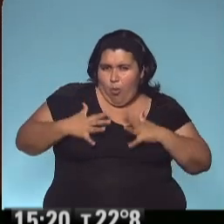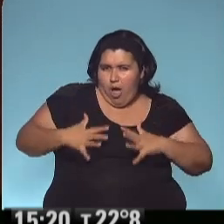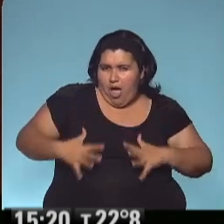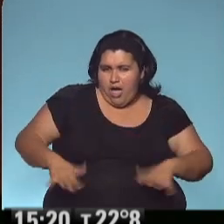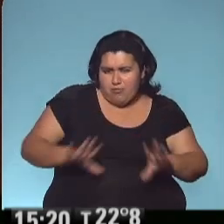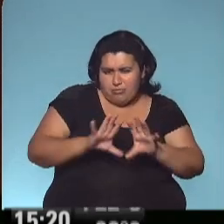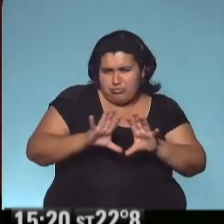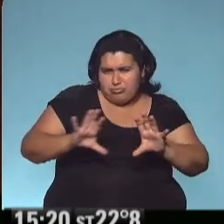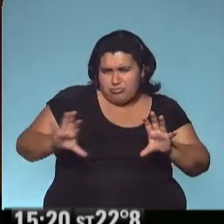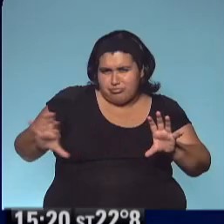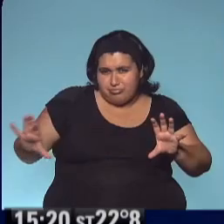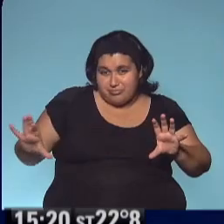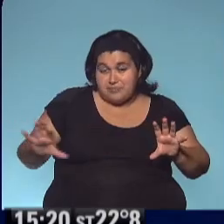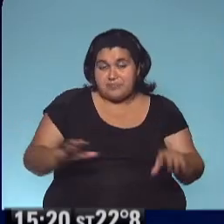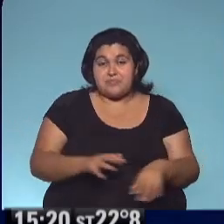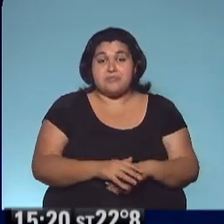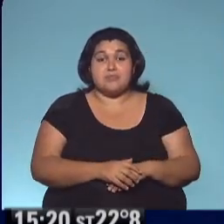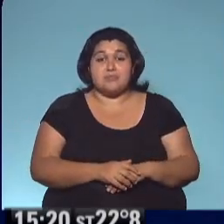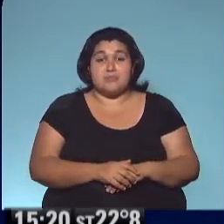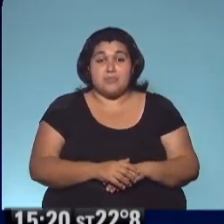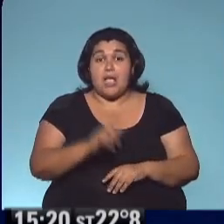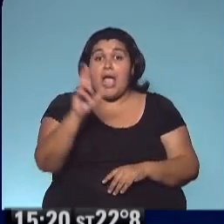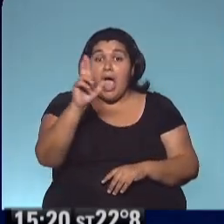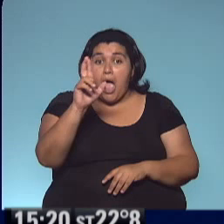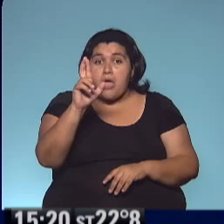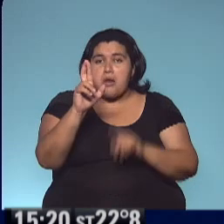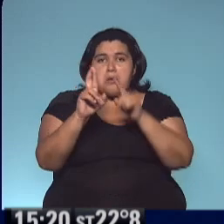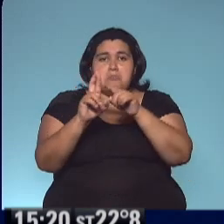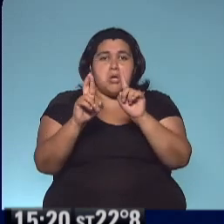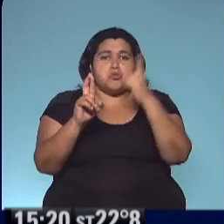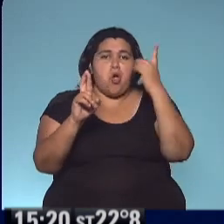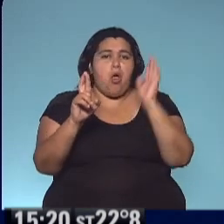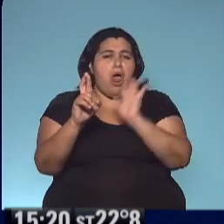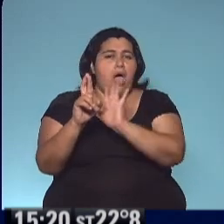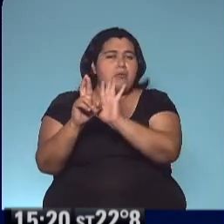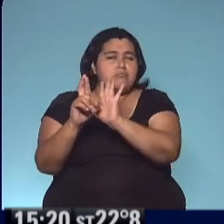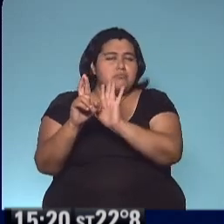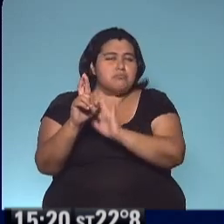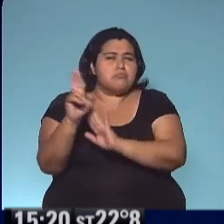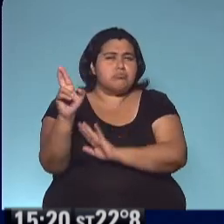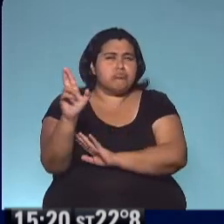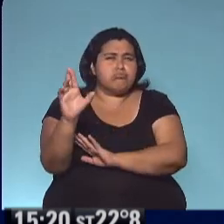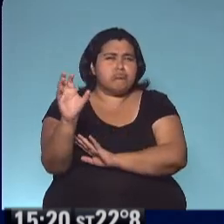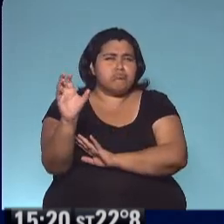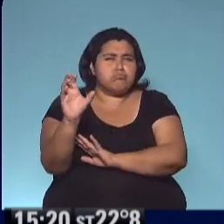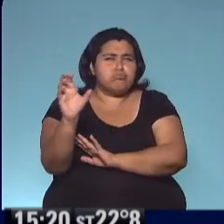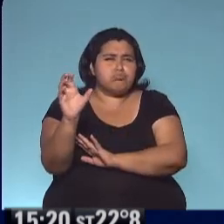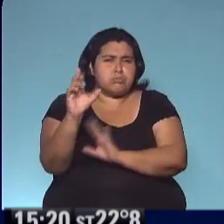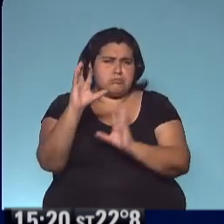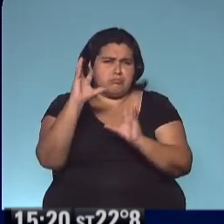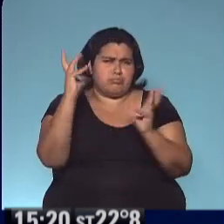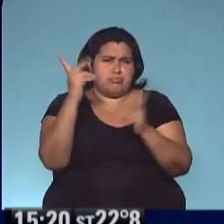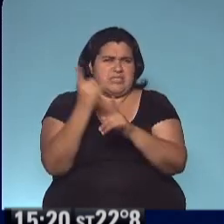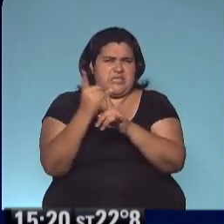estaba todo el pueblo. Y la R se quedó sola en el aire, rugiendo de rabia, porque las R